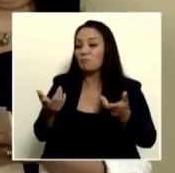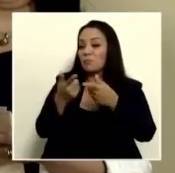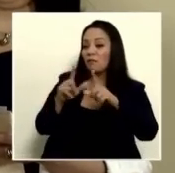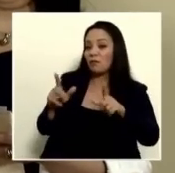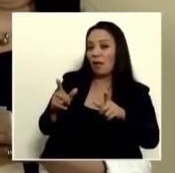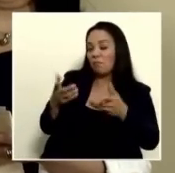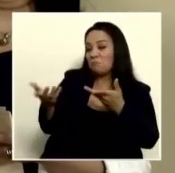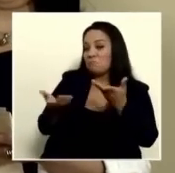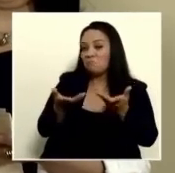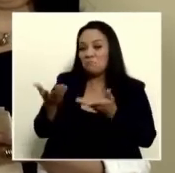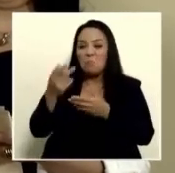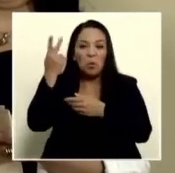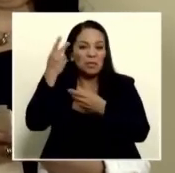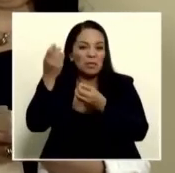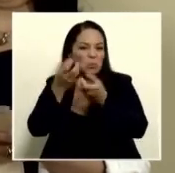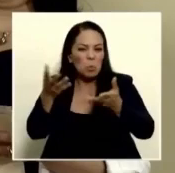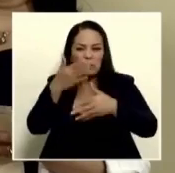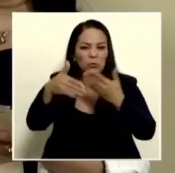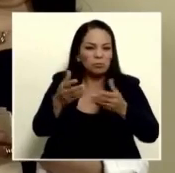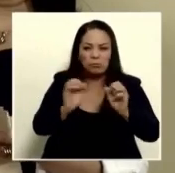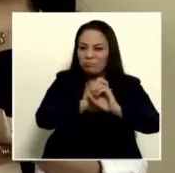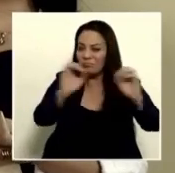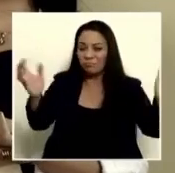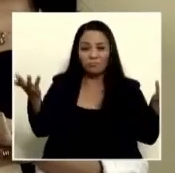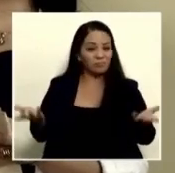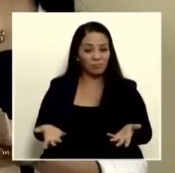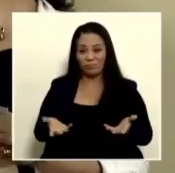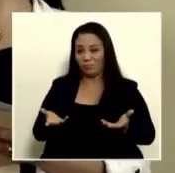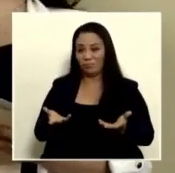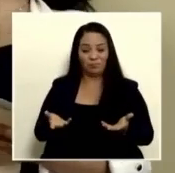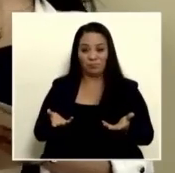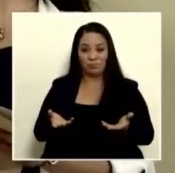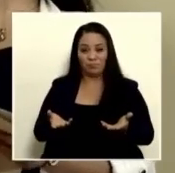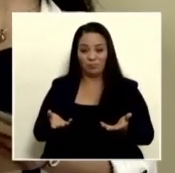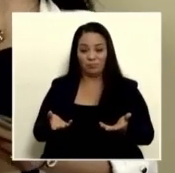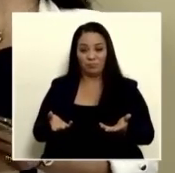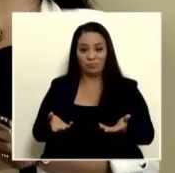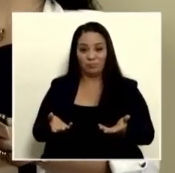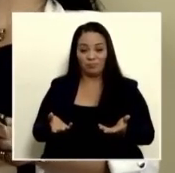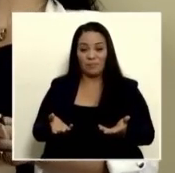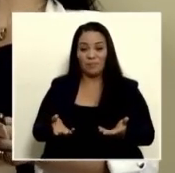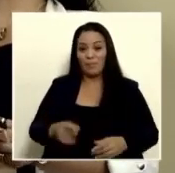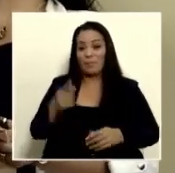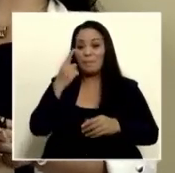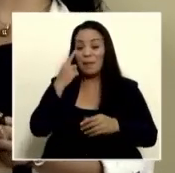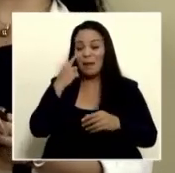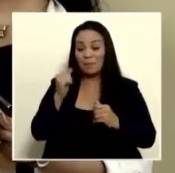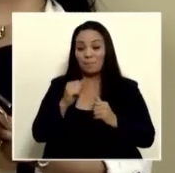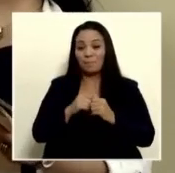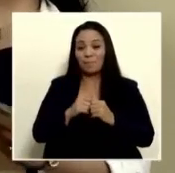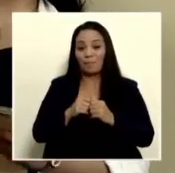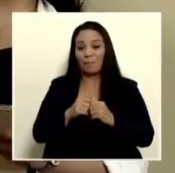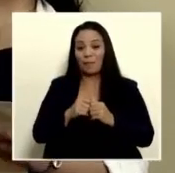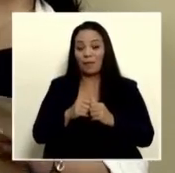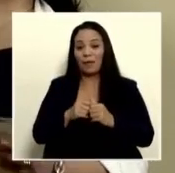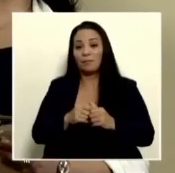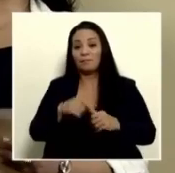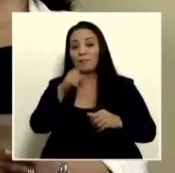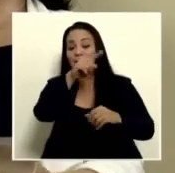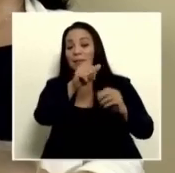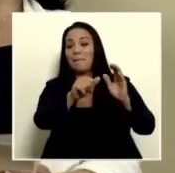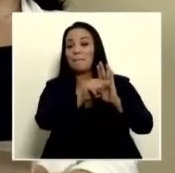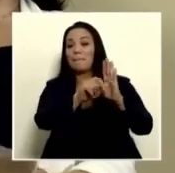como dijo Paola Vega la nación en el plenario del consejo de la asamblea legislativa